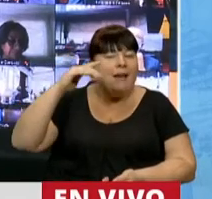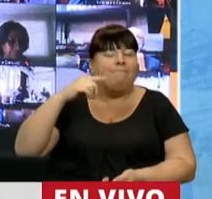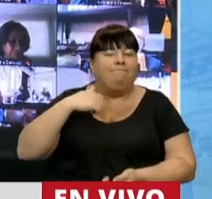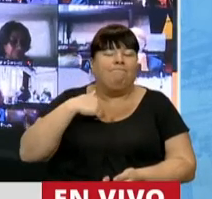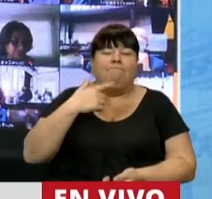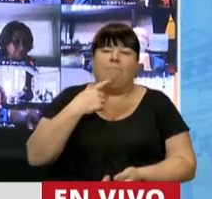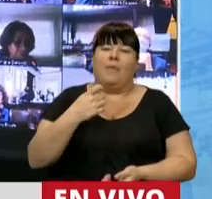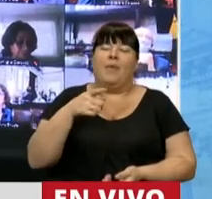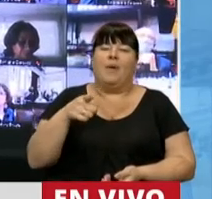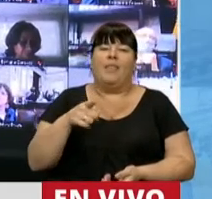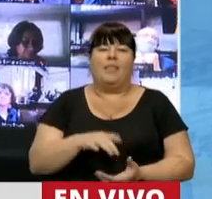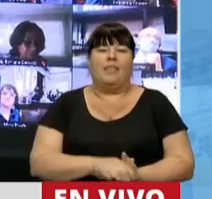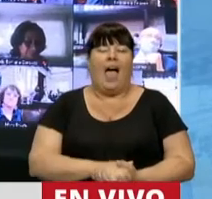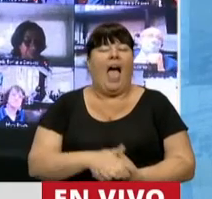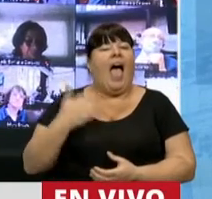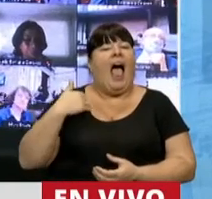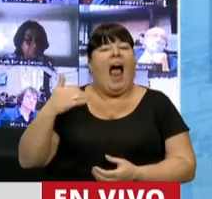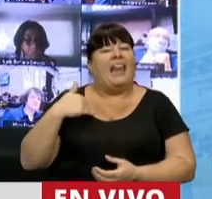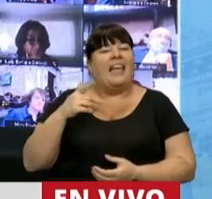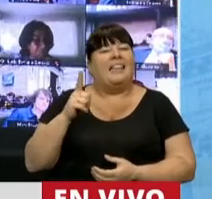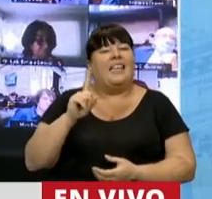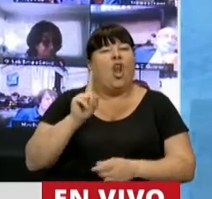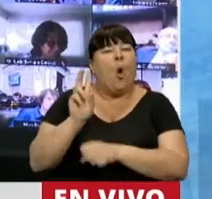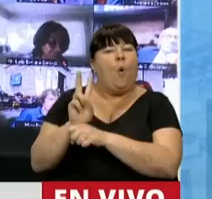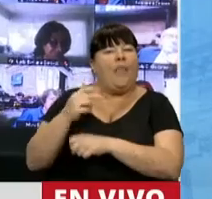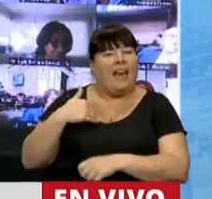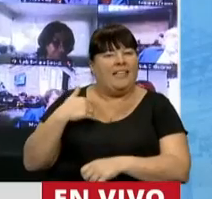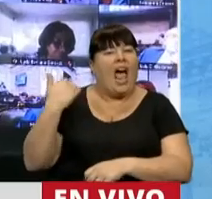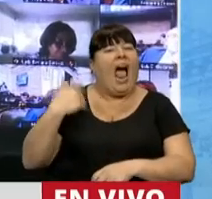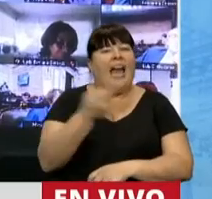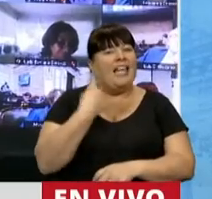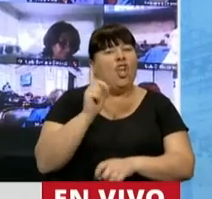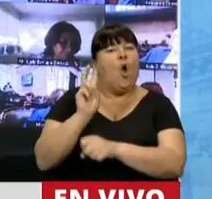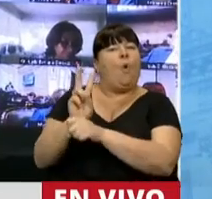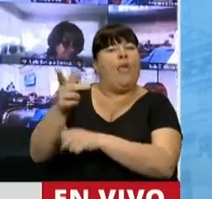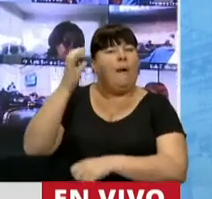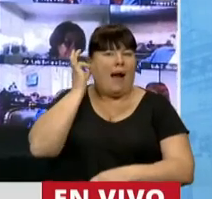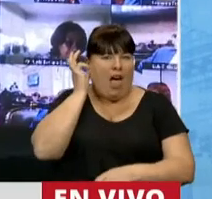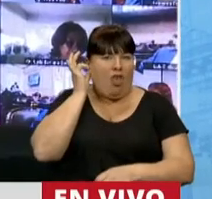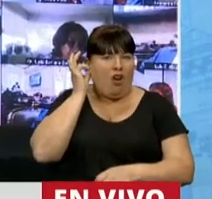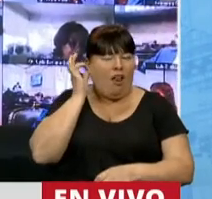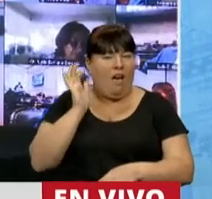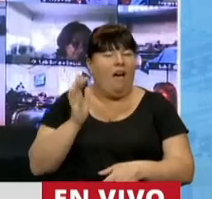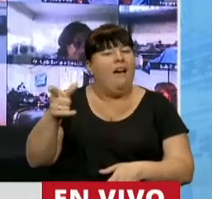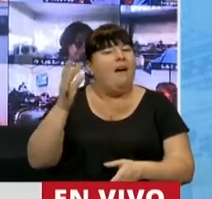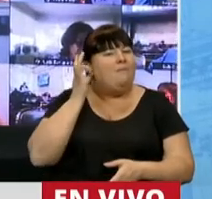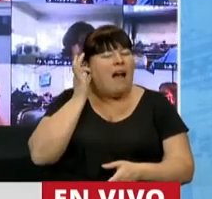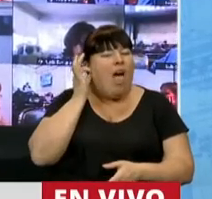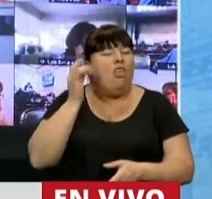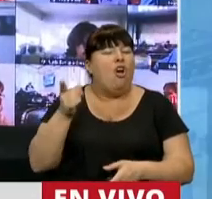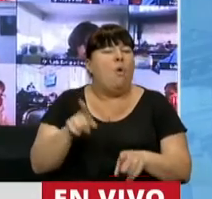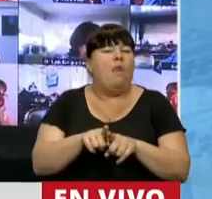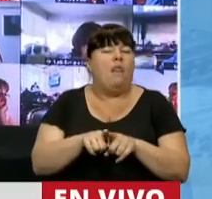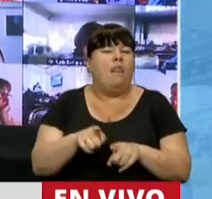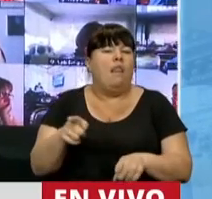identifiqué que la Argentina no lo cuidaba a Maradona, los argentinos no lo cuidábamos. Y Maradona nunca